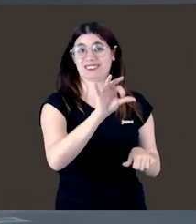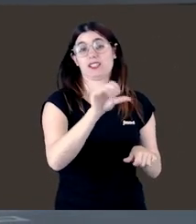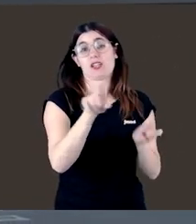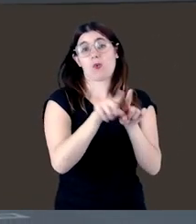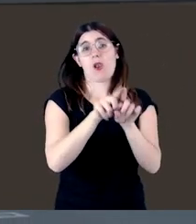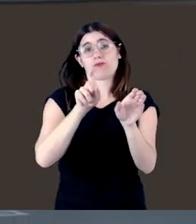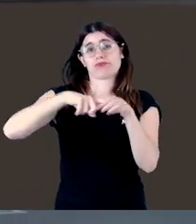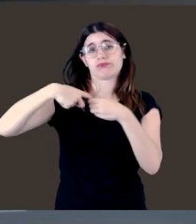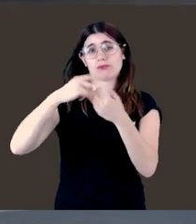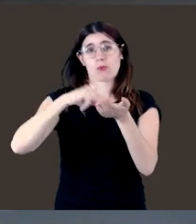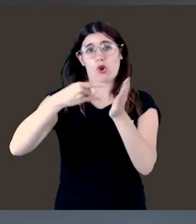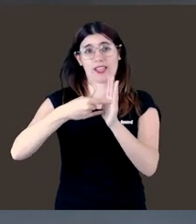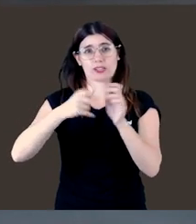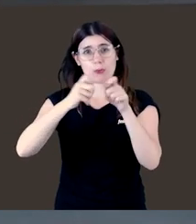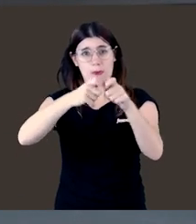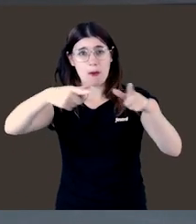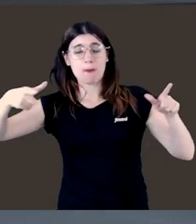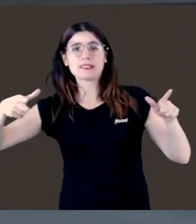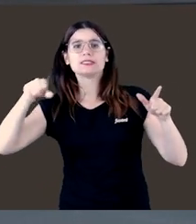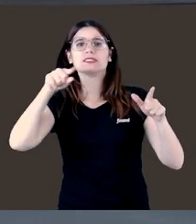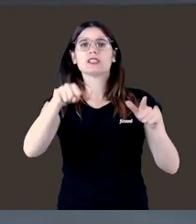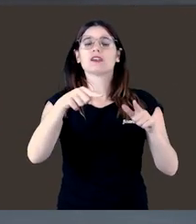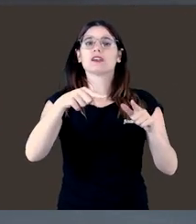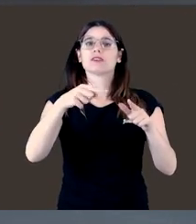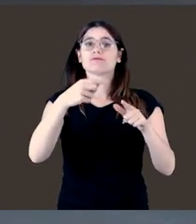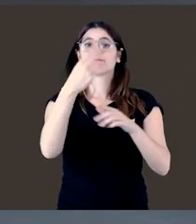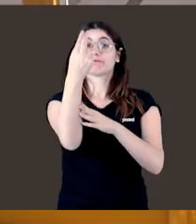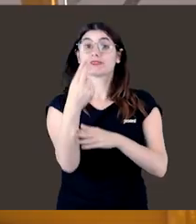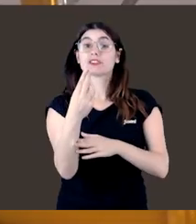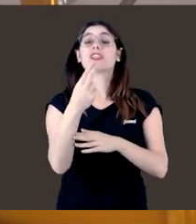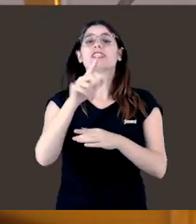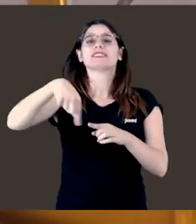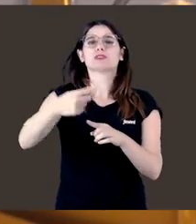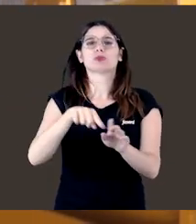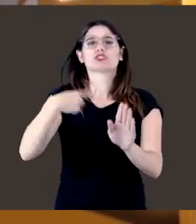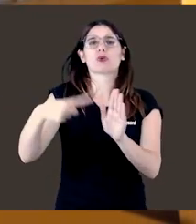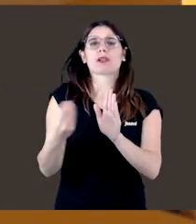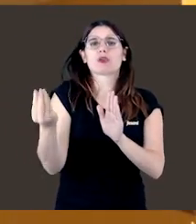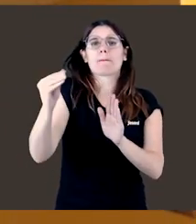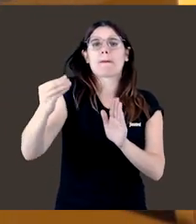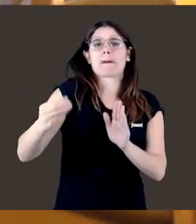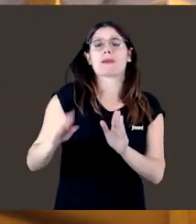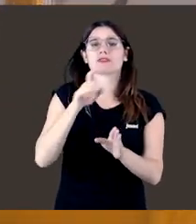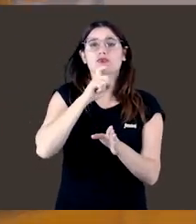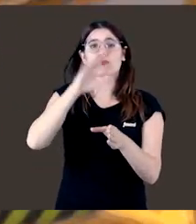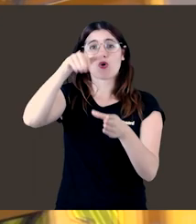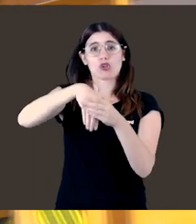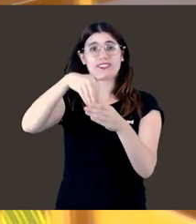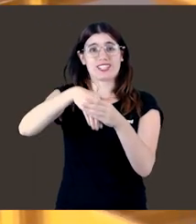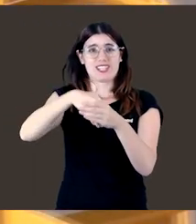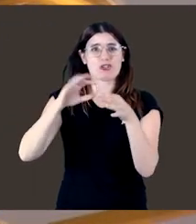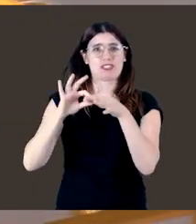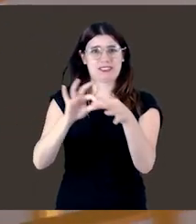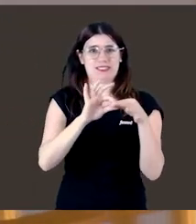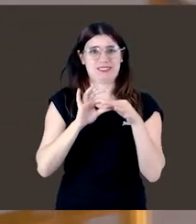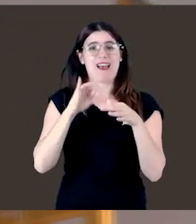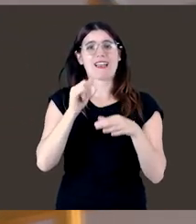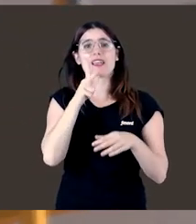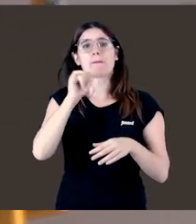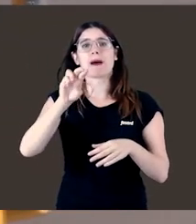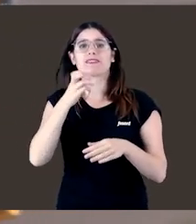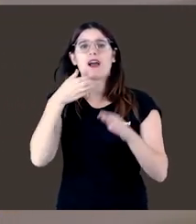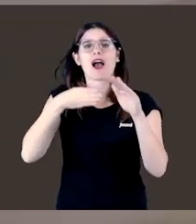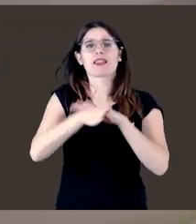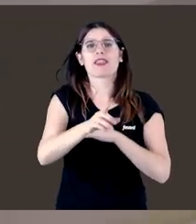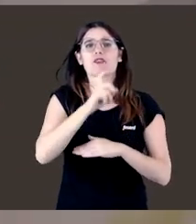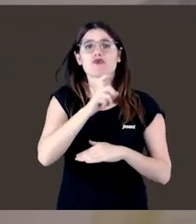sucederá en todos los de este proyecto, la intervención pictórica se completará próximamente con diferentes contenidos interactivos sobre Hipatia